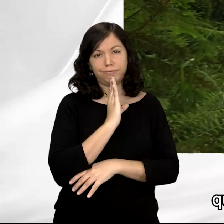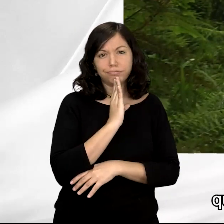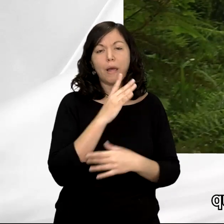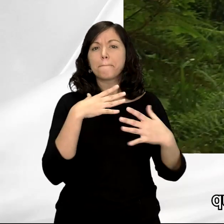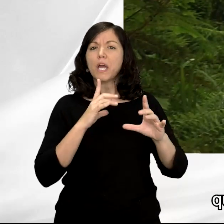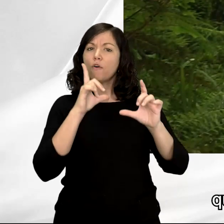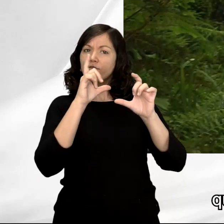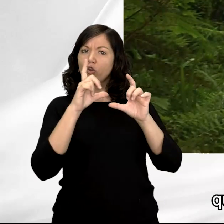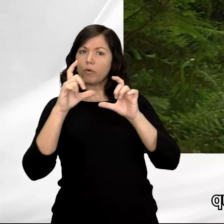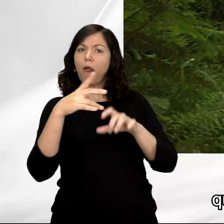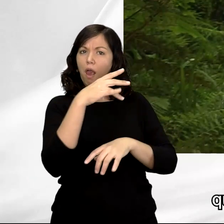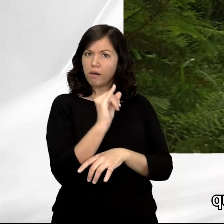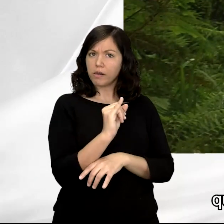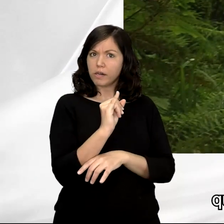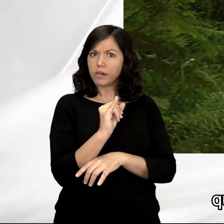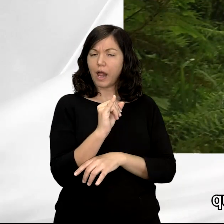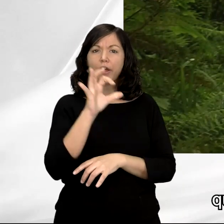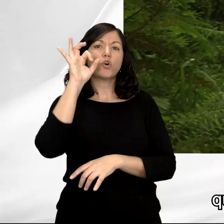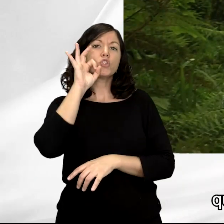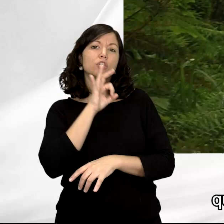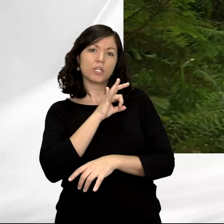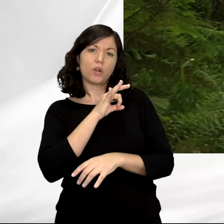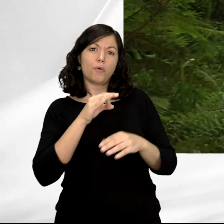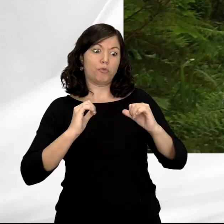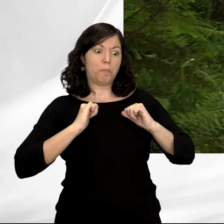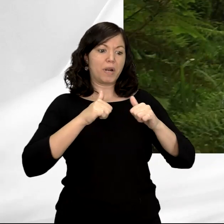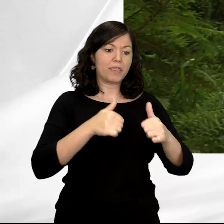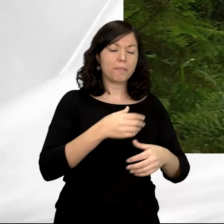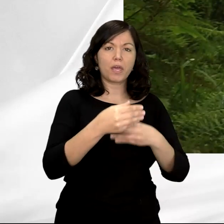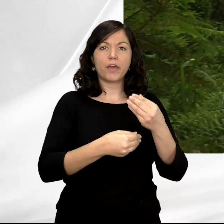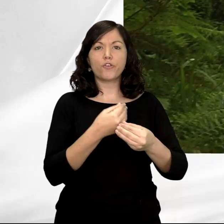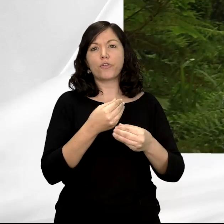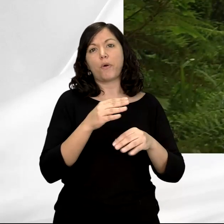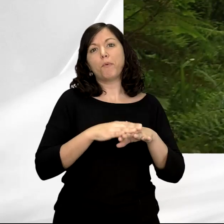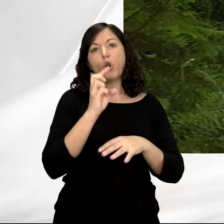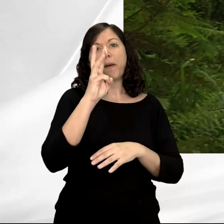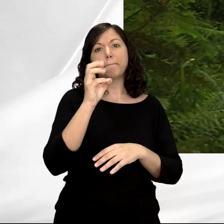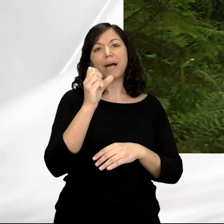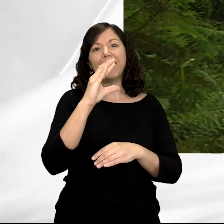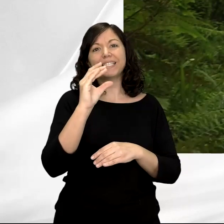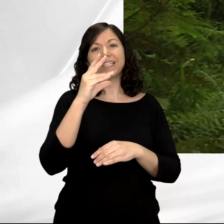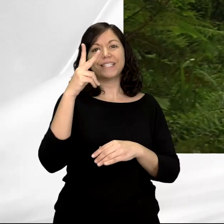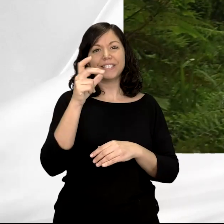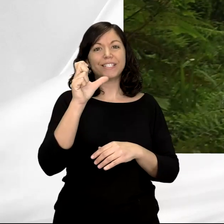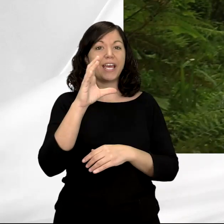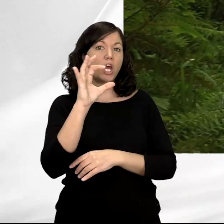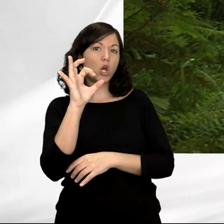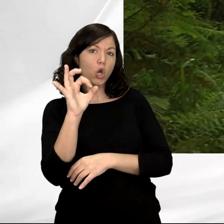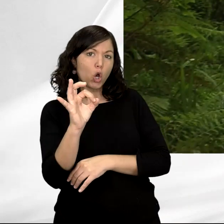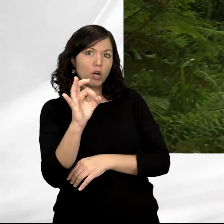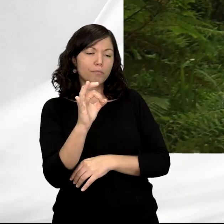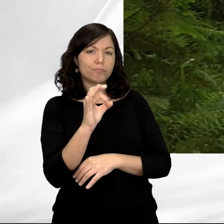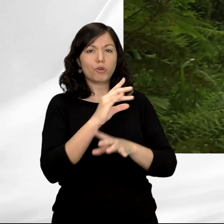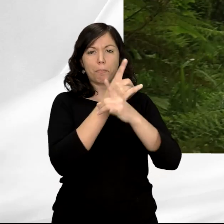en fotografías que constan de principios de siglo, realizadas por Francisco Hernández Pacheco, se ve despojado de vegetación como se va